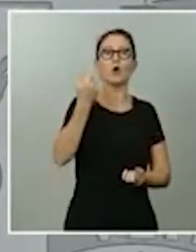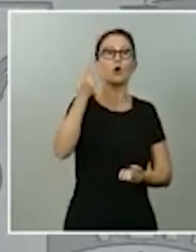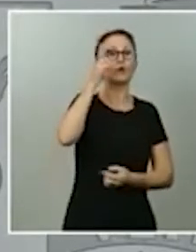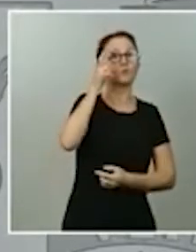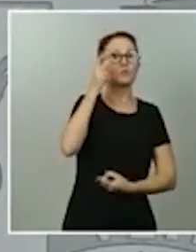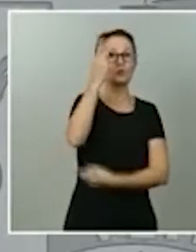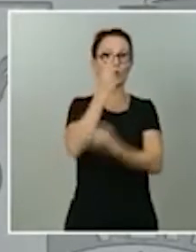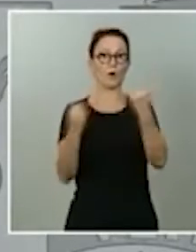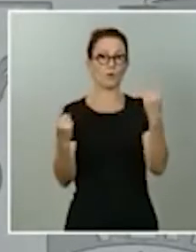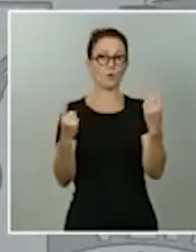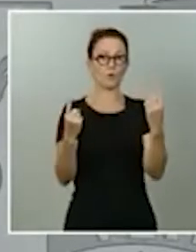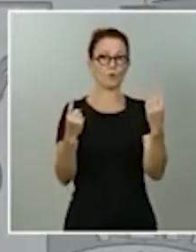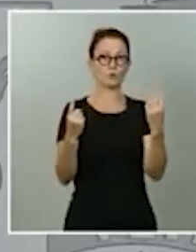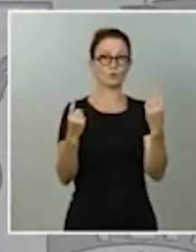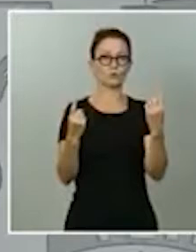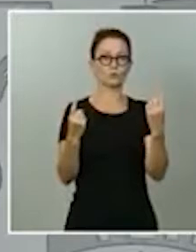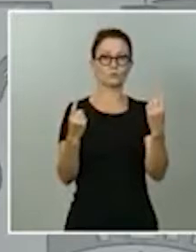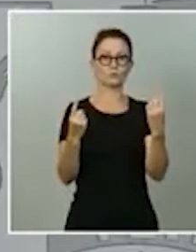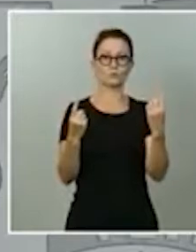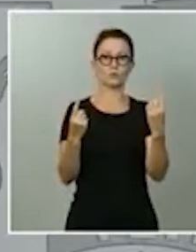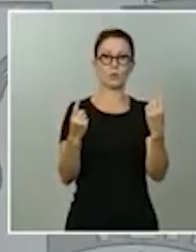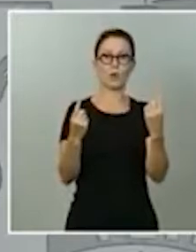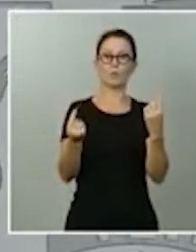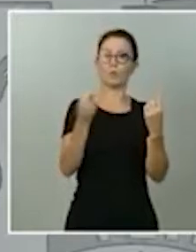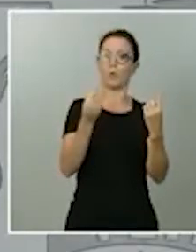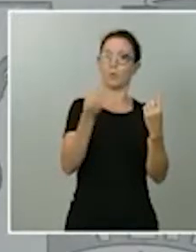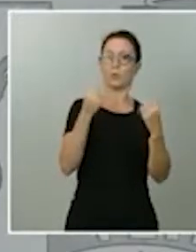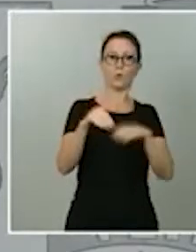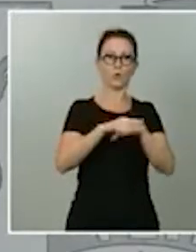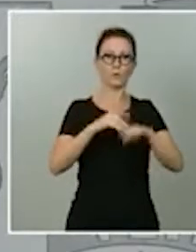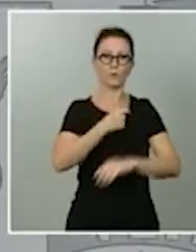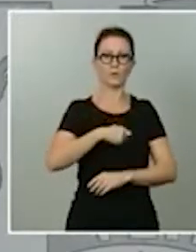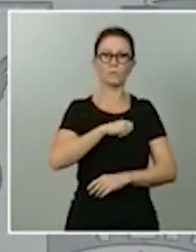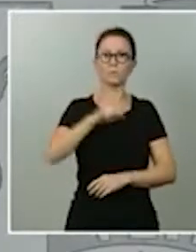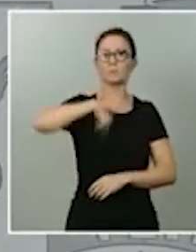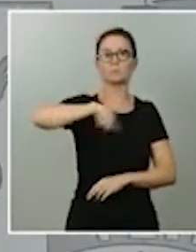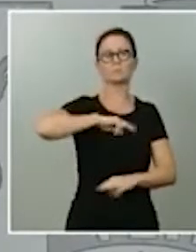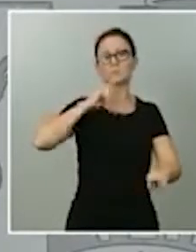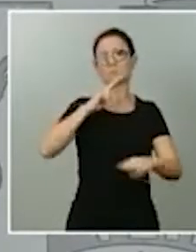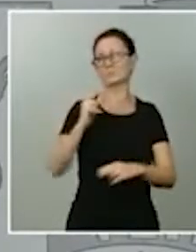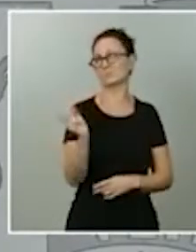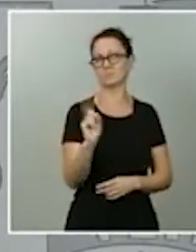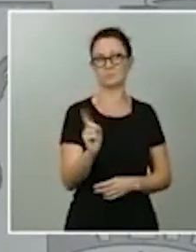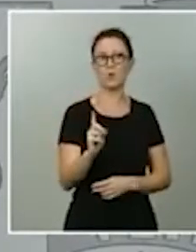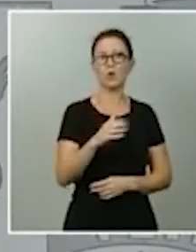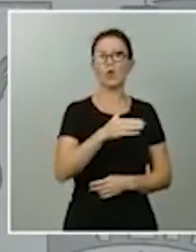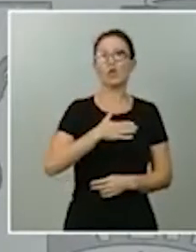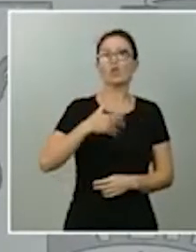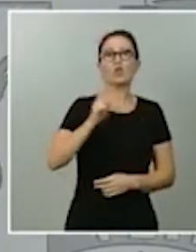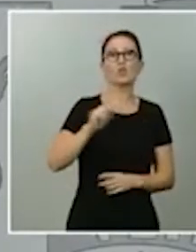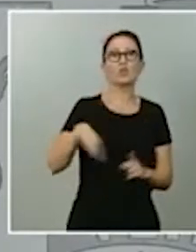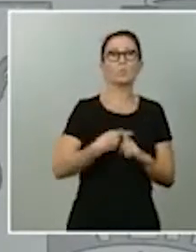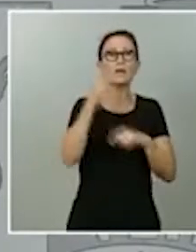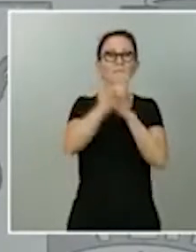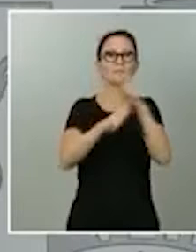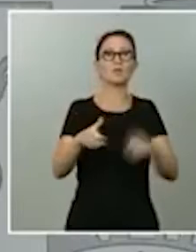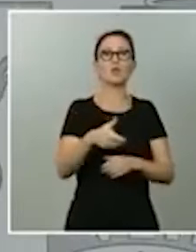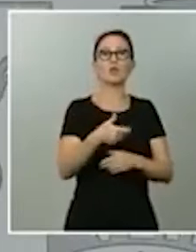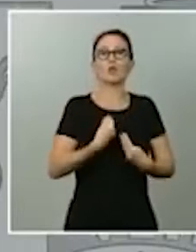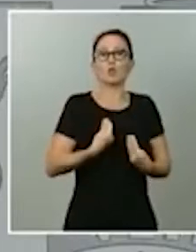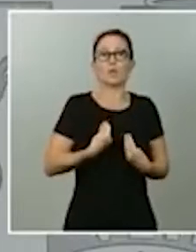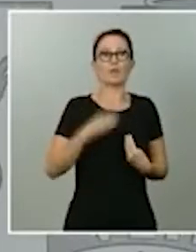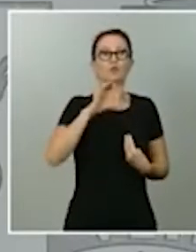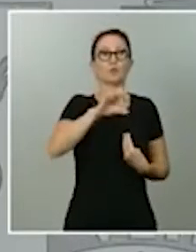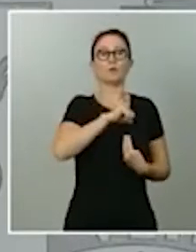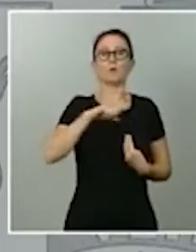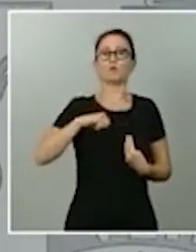gobierno de España. Nosotros no vamos a responder así porque además ni lo quieren ni lo merecen los ciudadanos de esas comunidades autónomas. Lo que quieren es